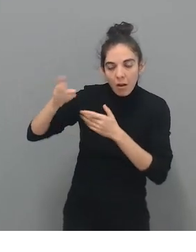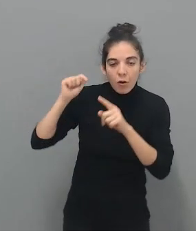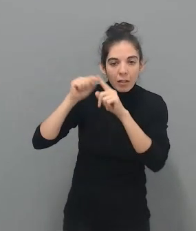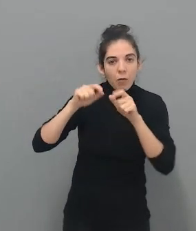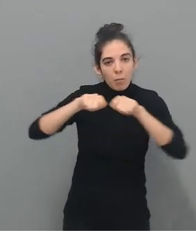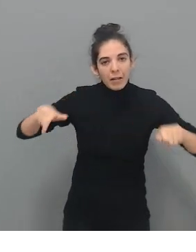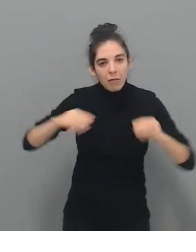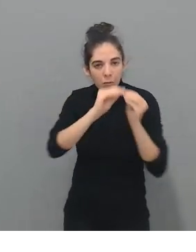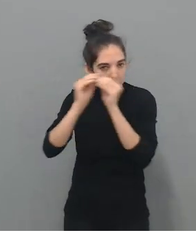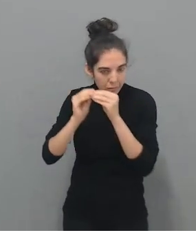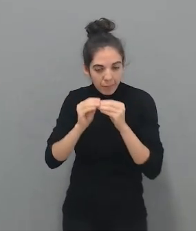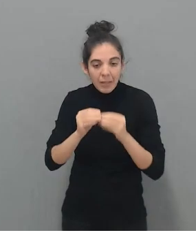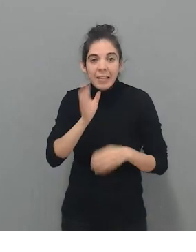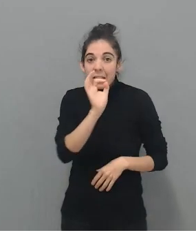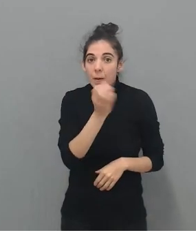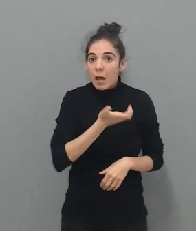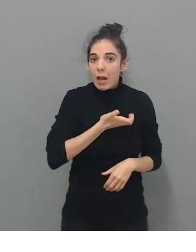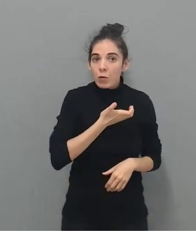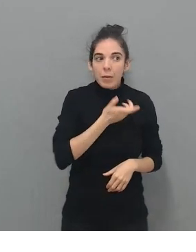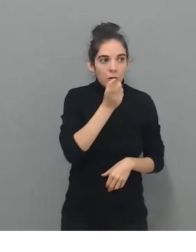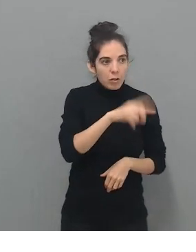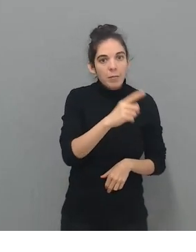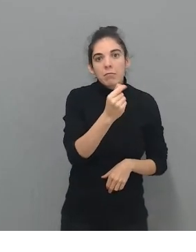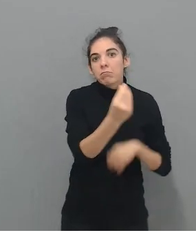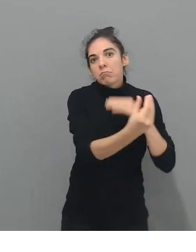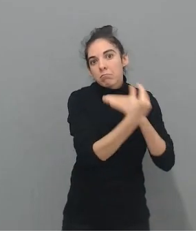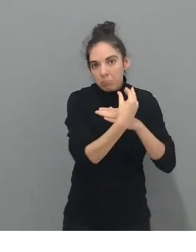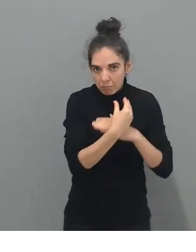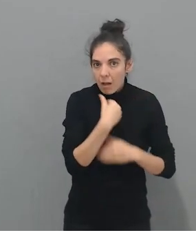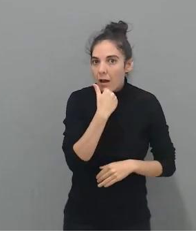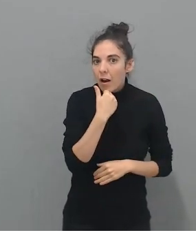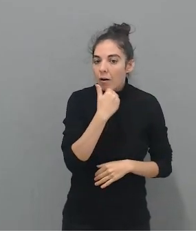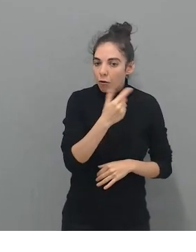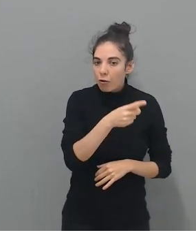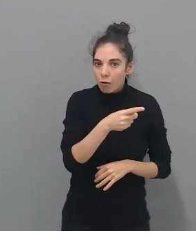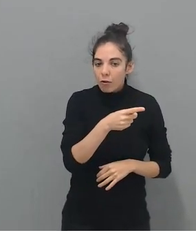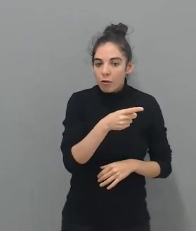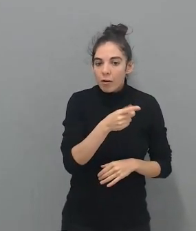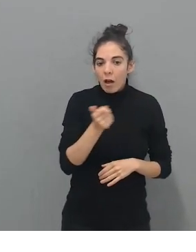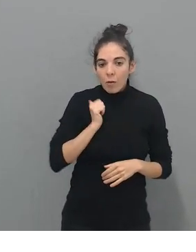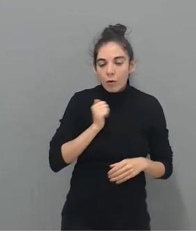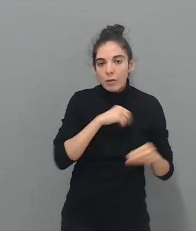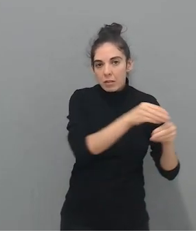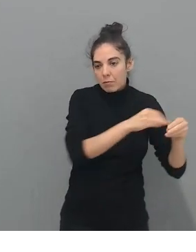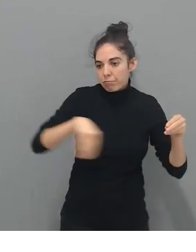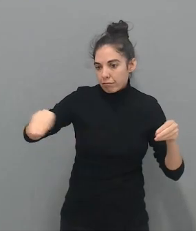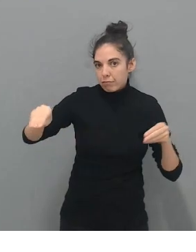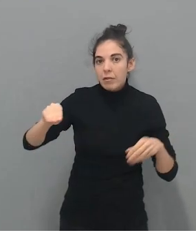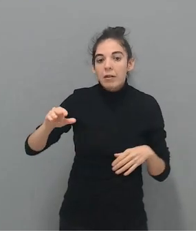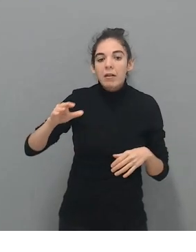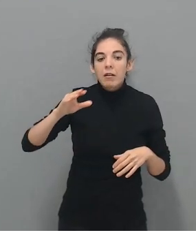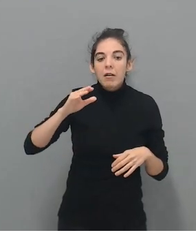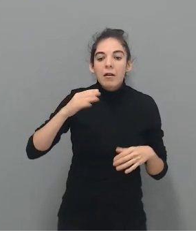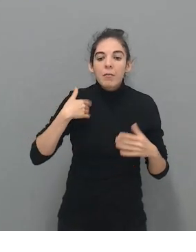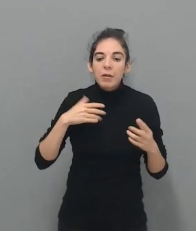que trabajamos con ayuntamientos y parte de esa financiación de los proyectos se invertía en el proyecto, pero en cuanto a financiación es complicado.